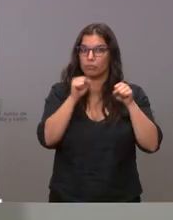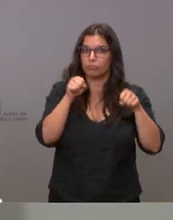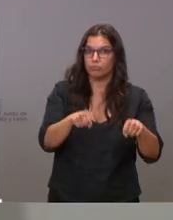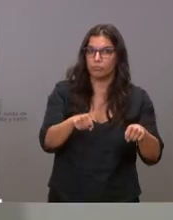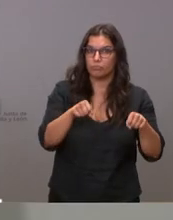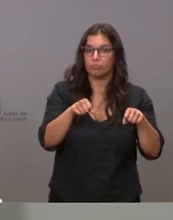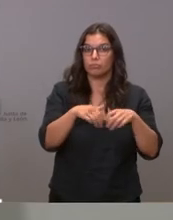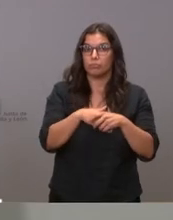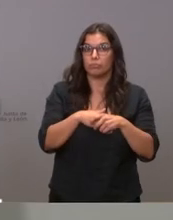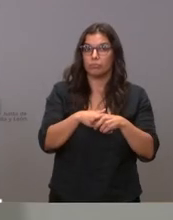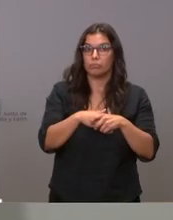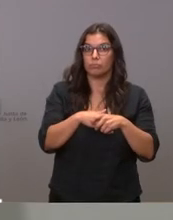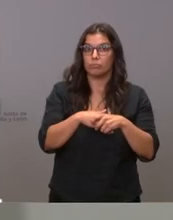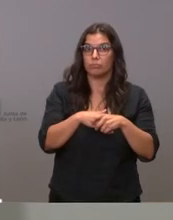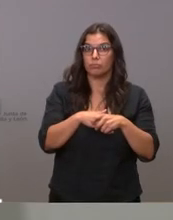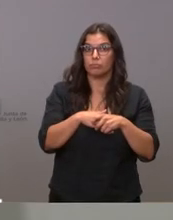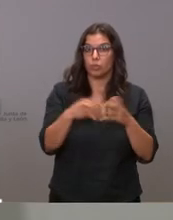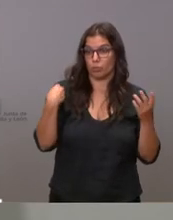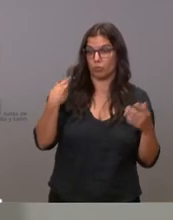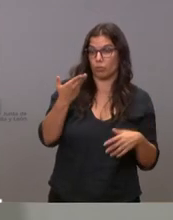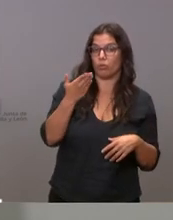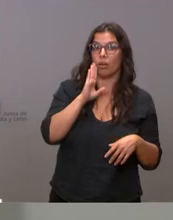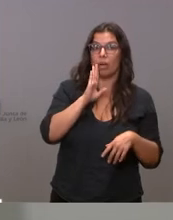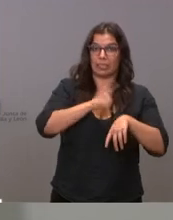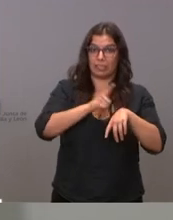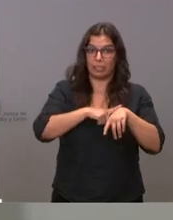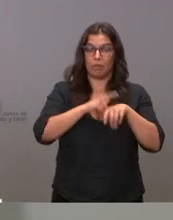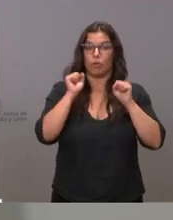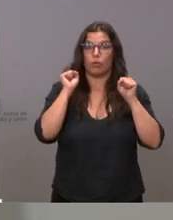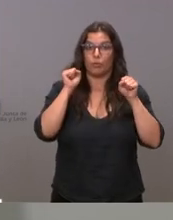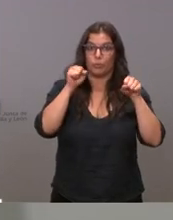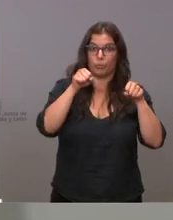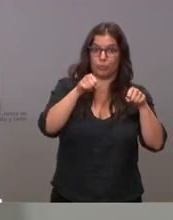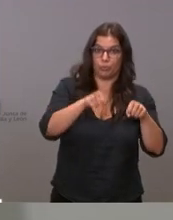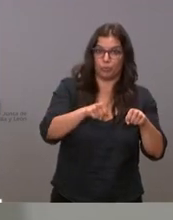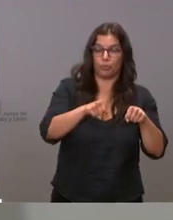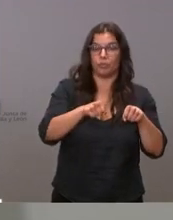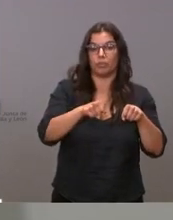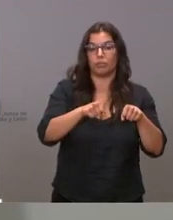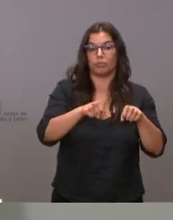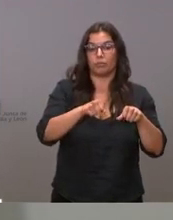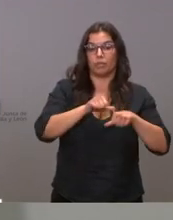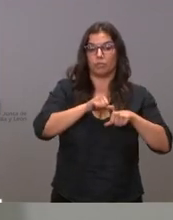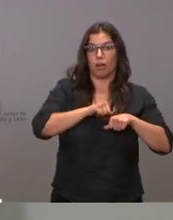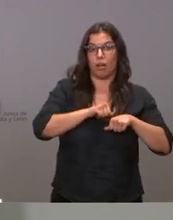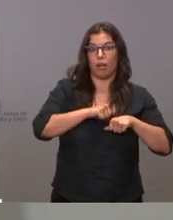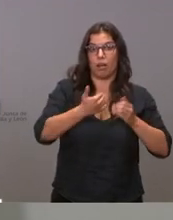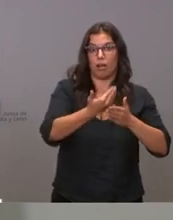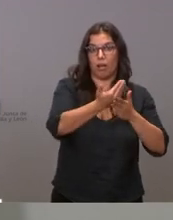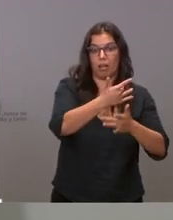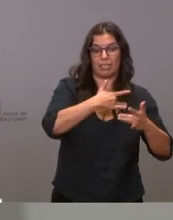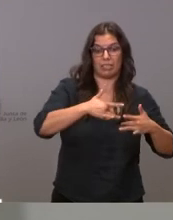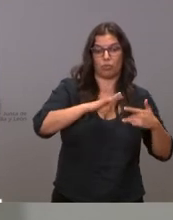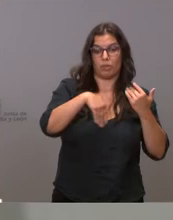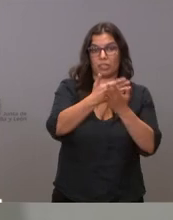respecto no sobre esto lo que me preguntaba sobre los tiempos que hay de demora entre los síntomas y la relación